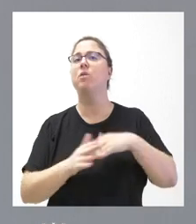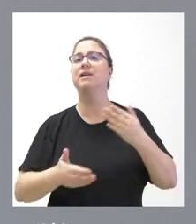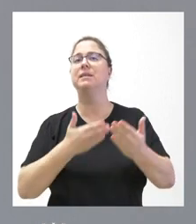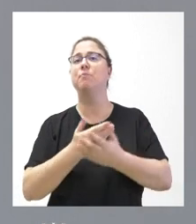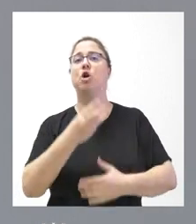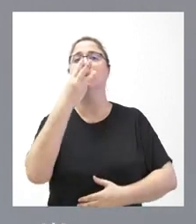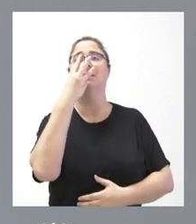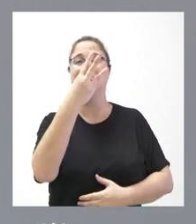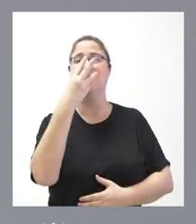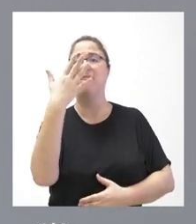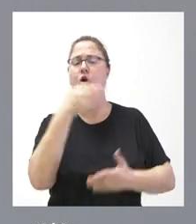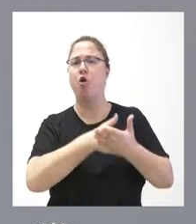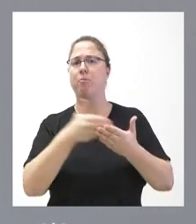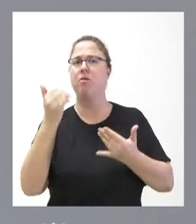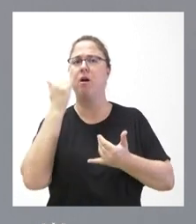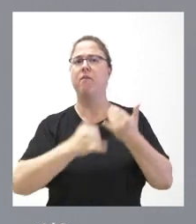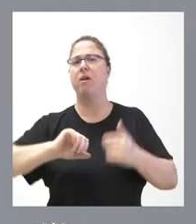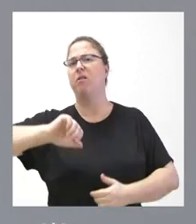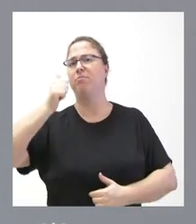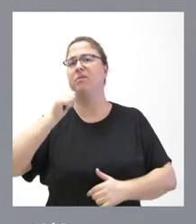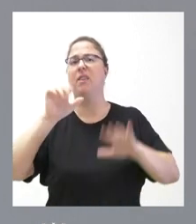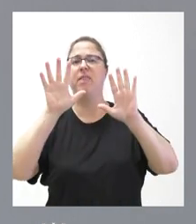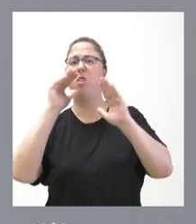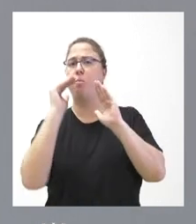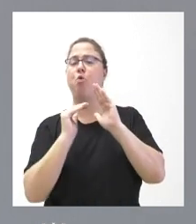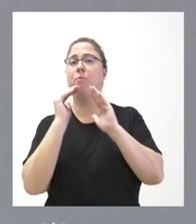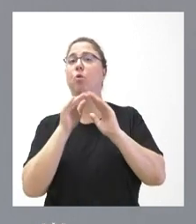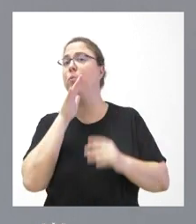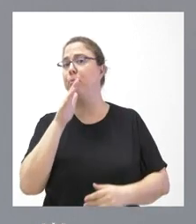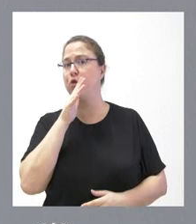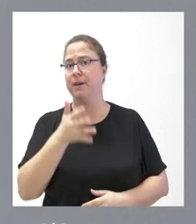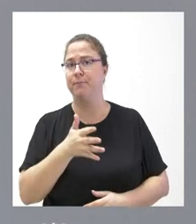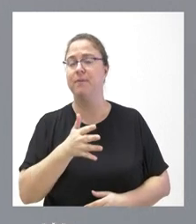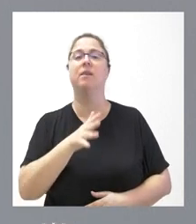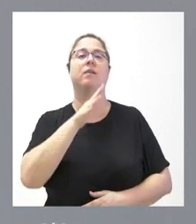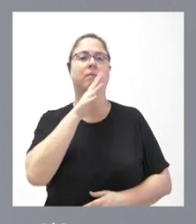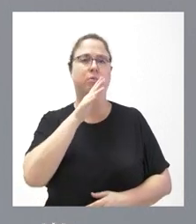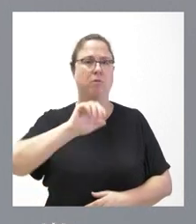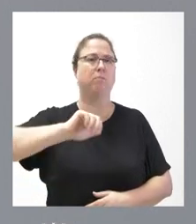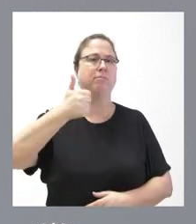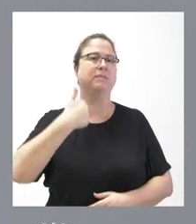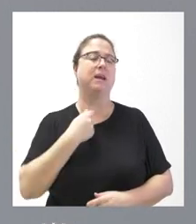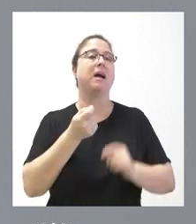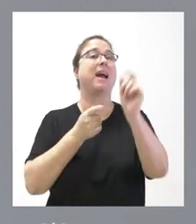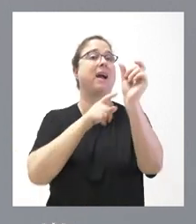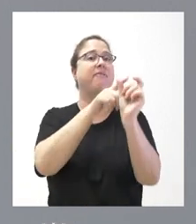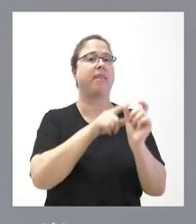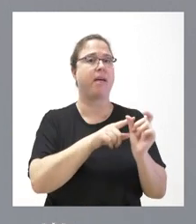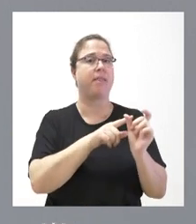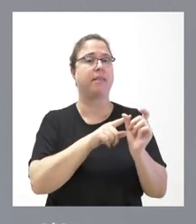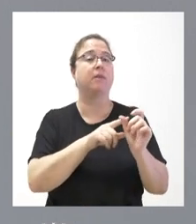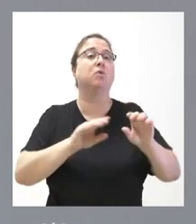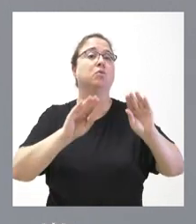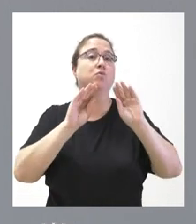millones, se concedieron algo menos de 10? Pues porque se han concedido las cantidades que la propia